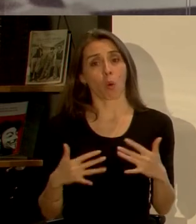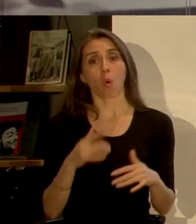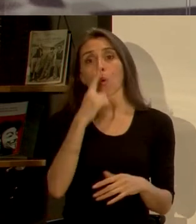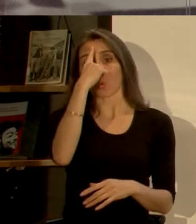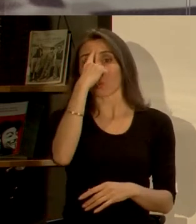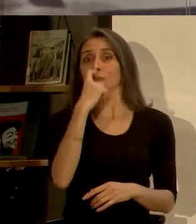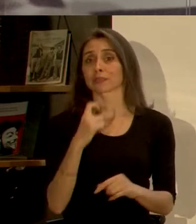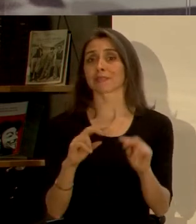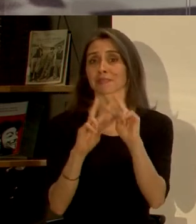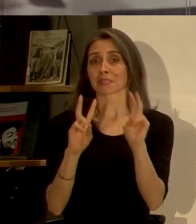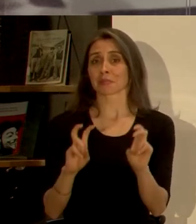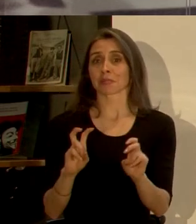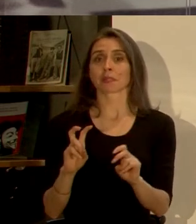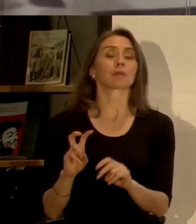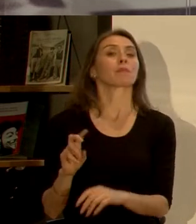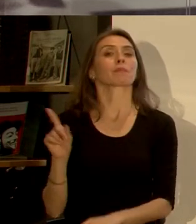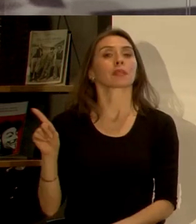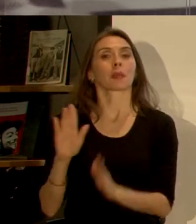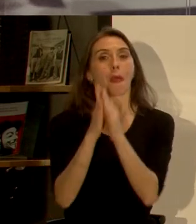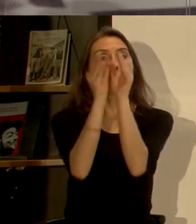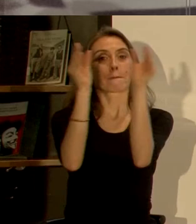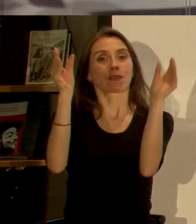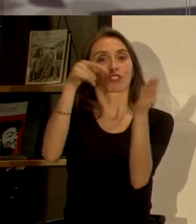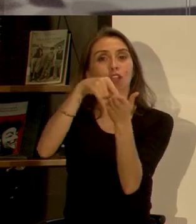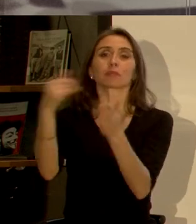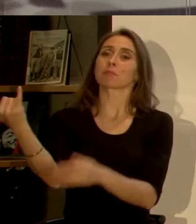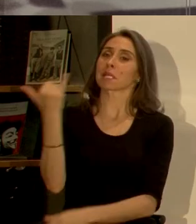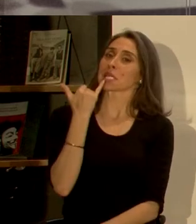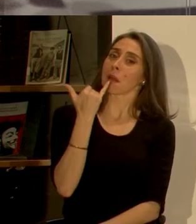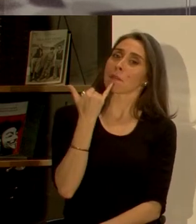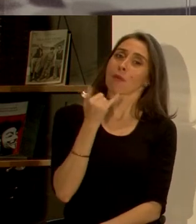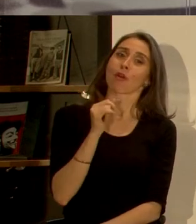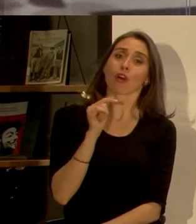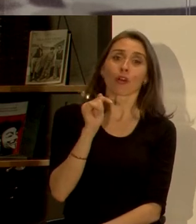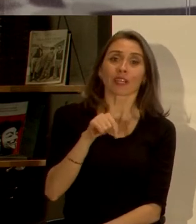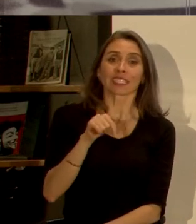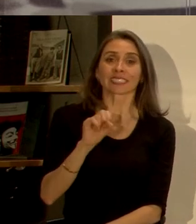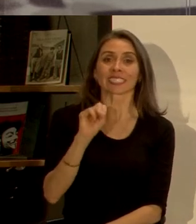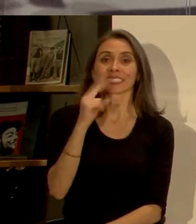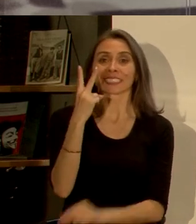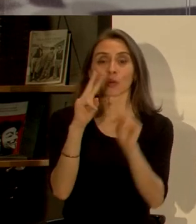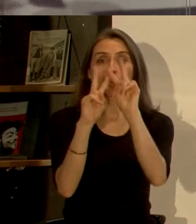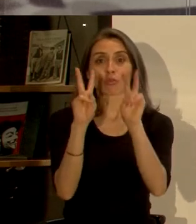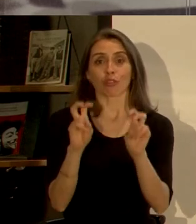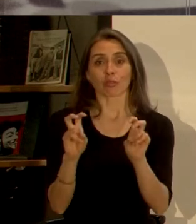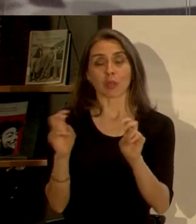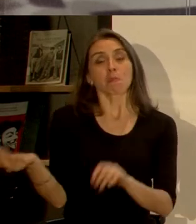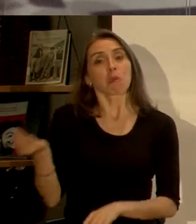podría en este minuto, cuando me llamó la biblioteca del congreso y me dijo que este iba a ser el segundo tema,